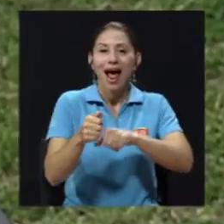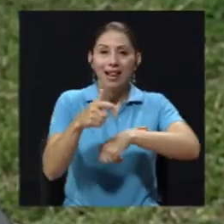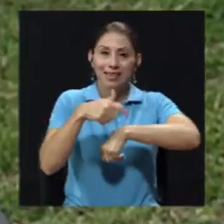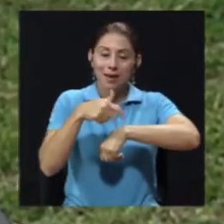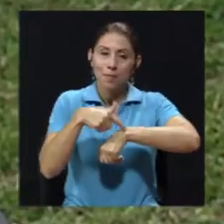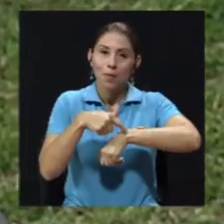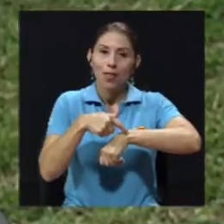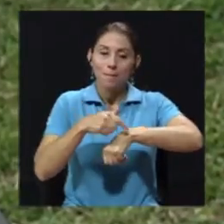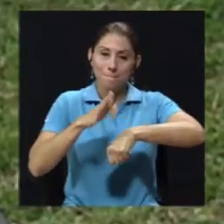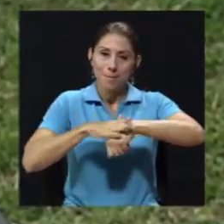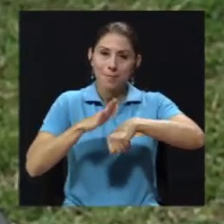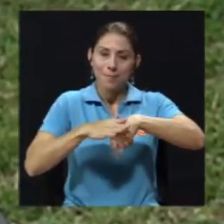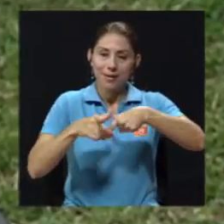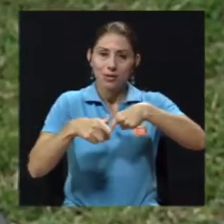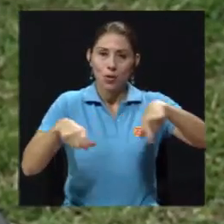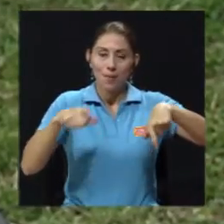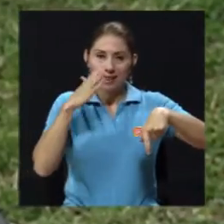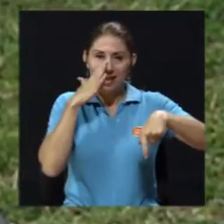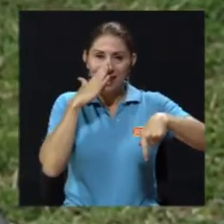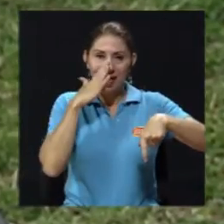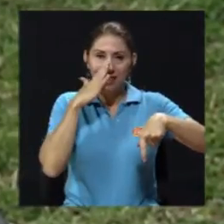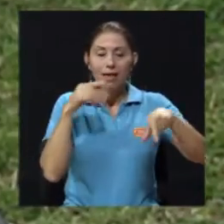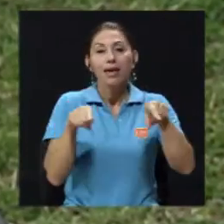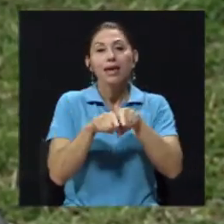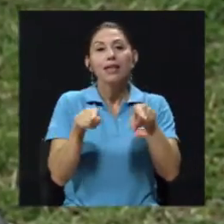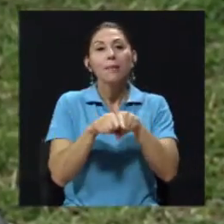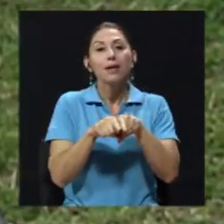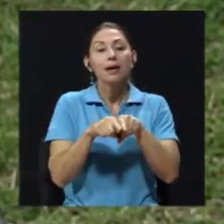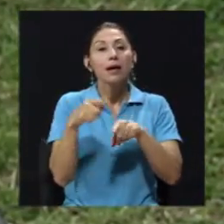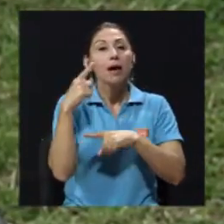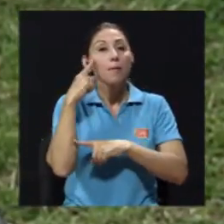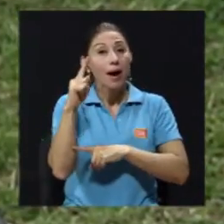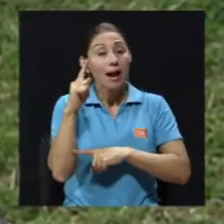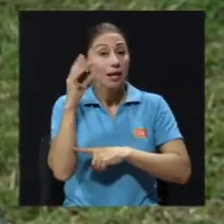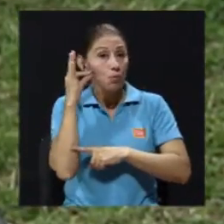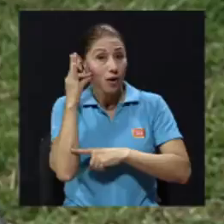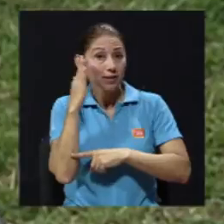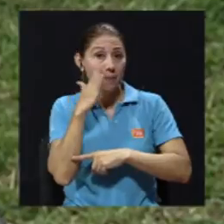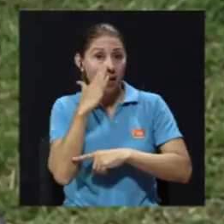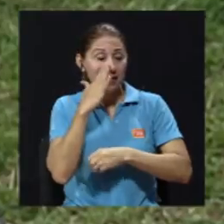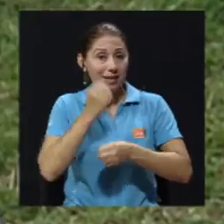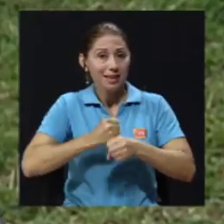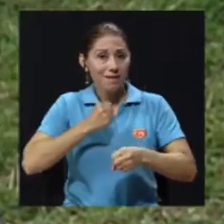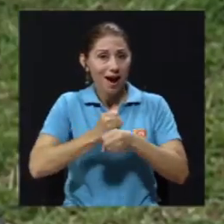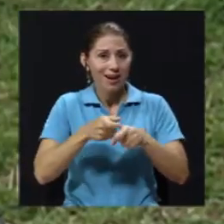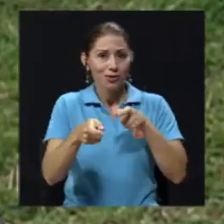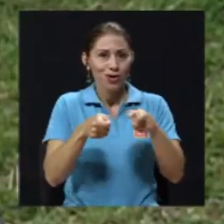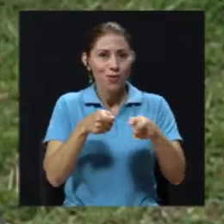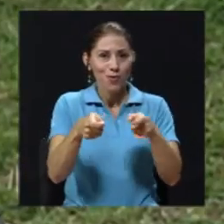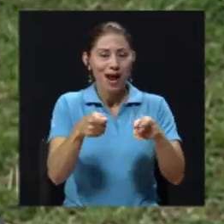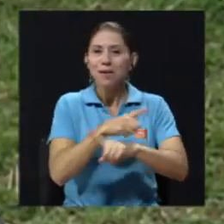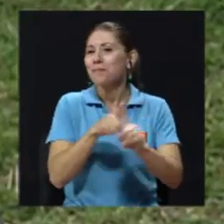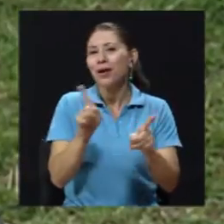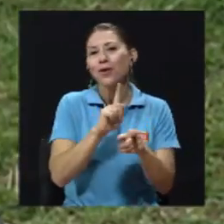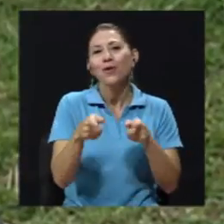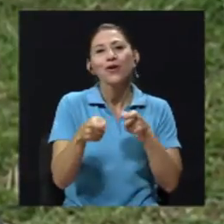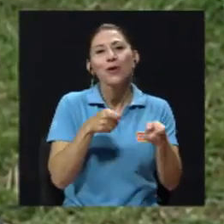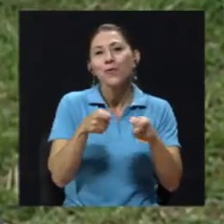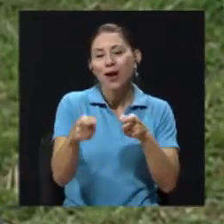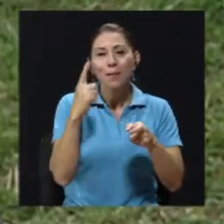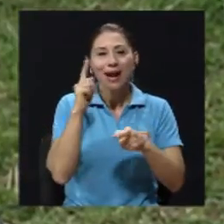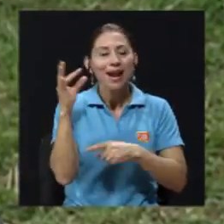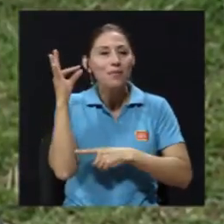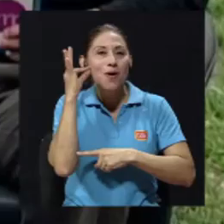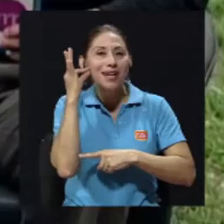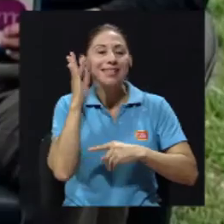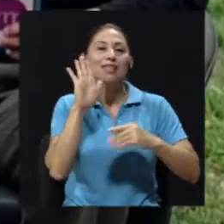licencia de maternidad, y de alguna manera regula para las madres que trabajan, pero no para aquellas que están en casa, trabajando